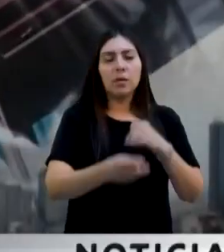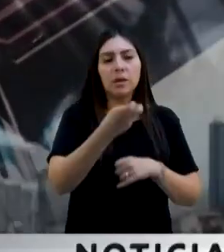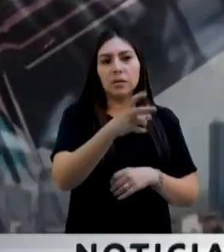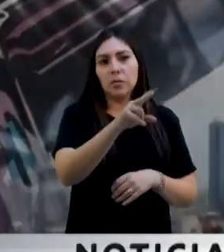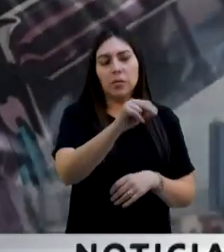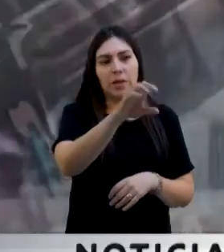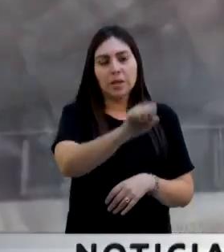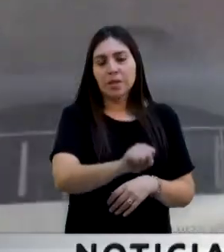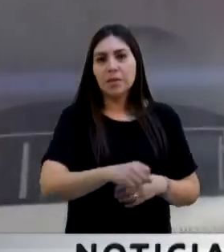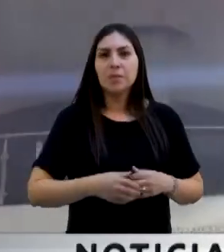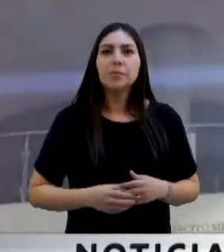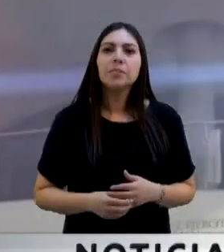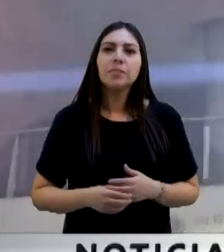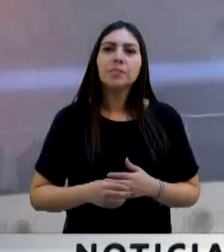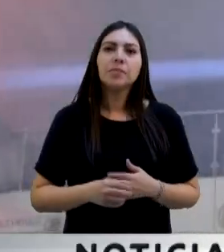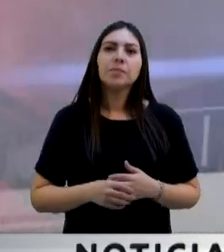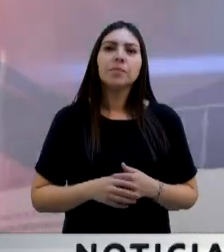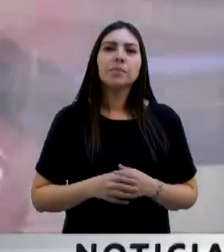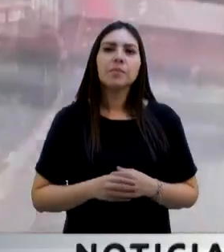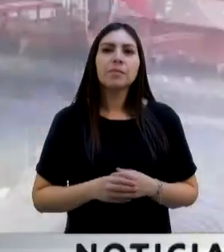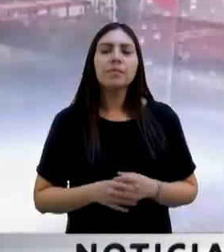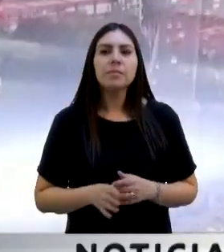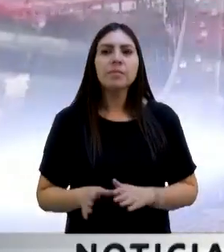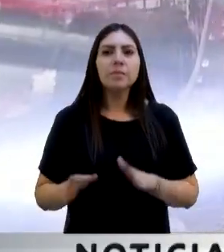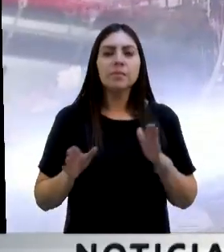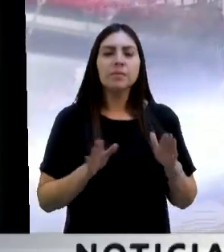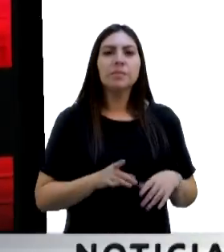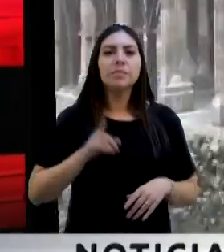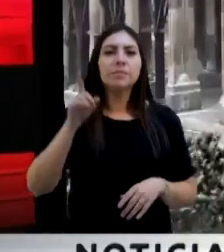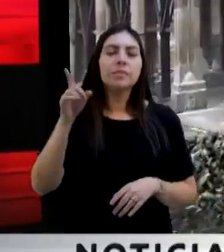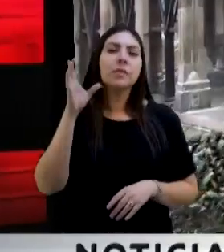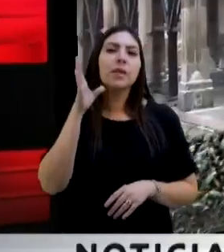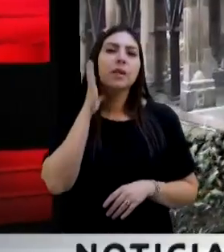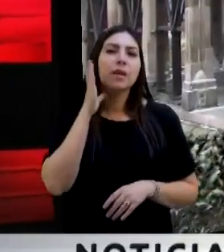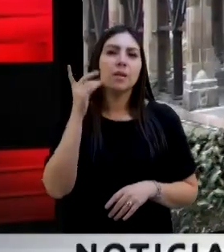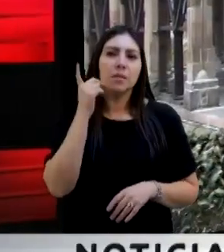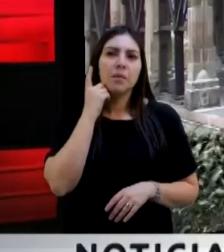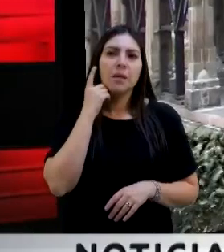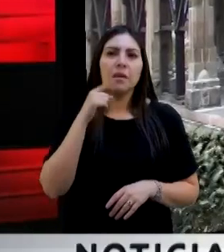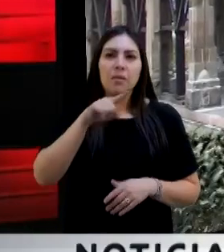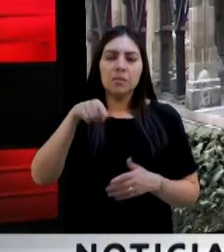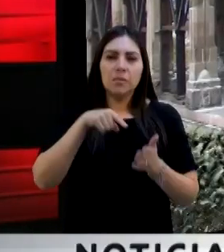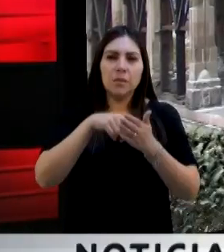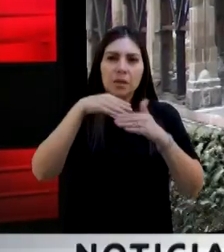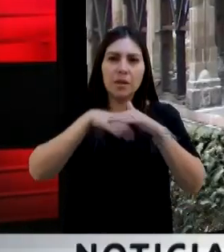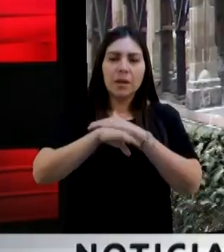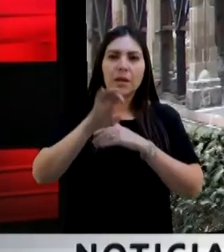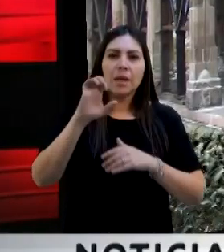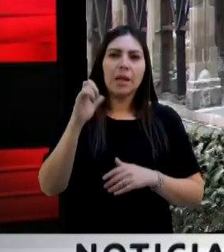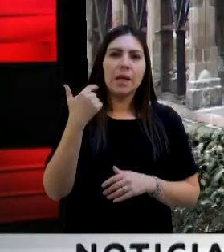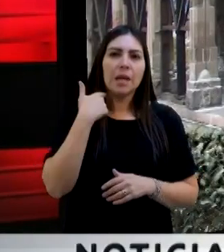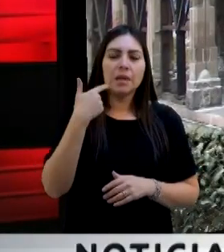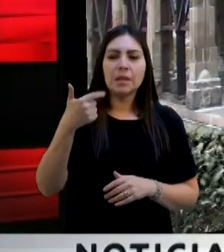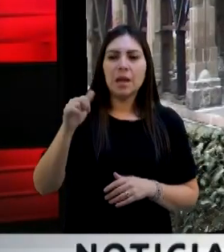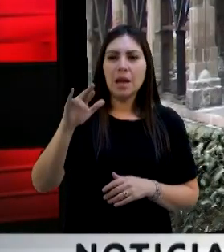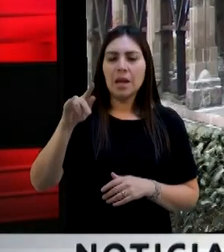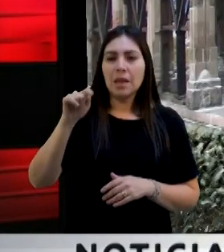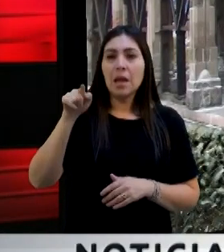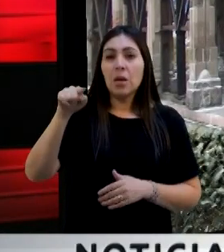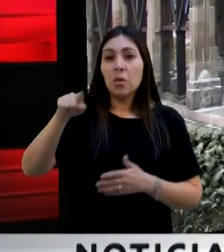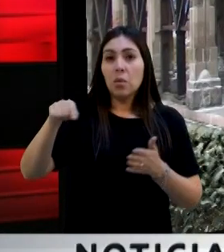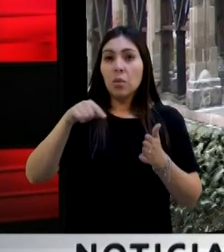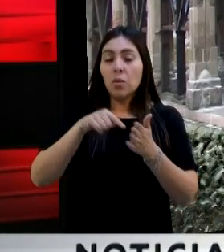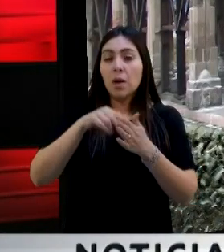Vamos ahora con esta información porque la exgarita de San Lázaro está considerada como una de las tres obras más antiguas, sí, de la Ciudad de México.